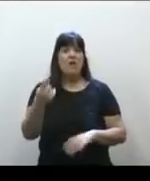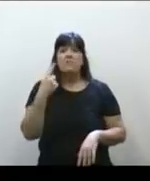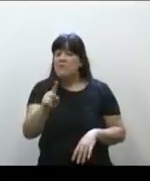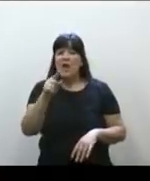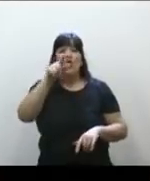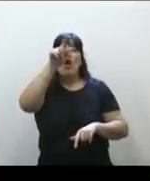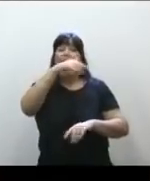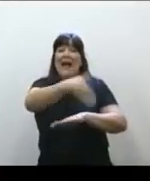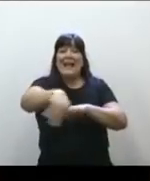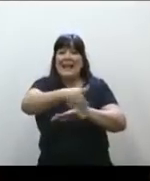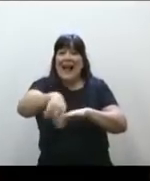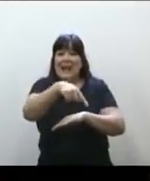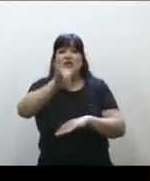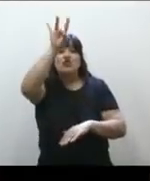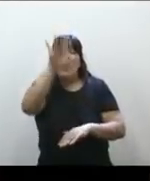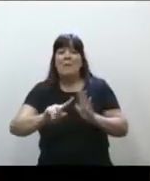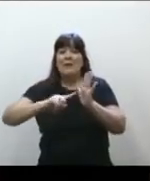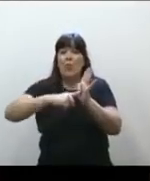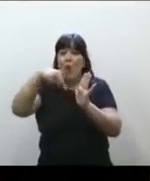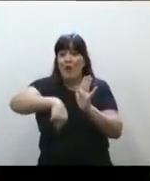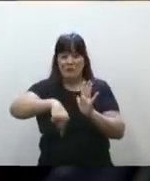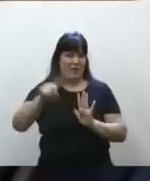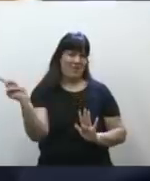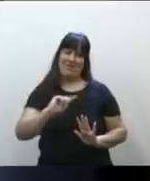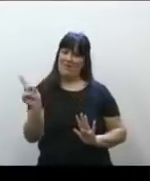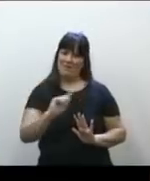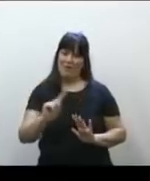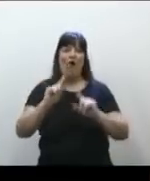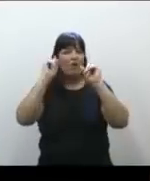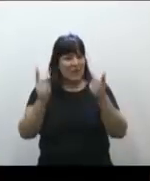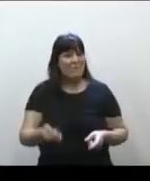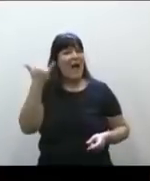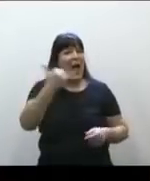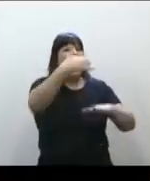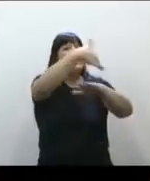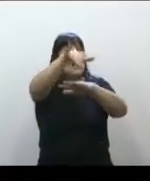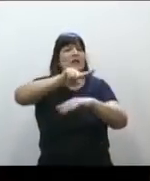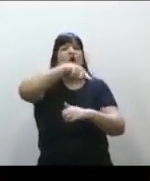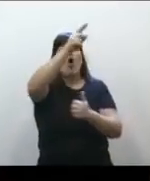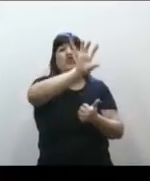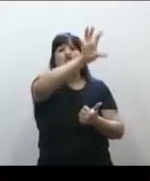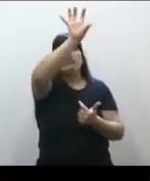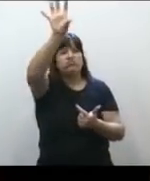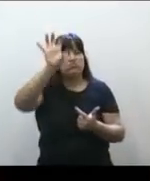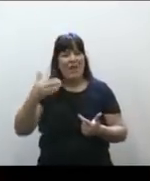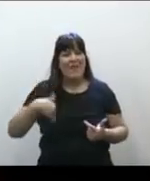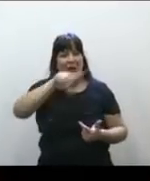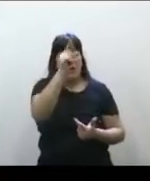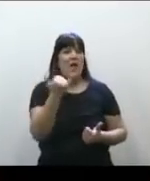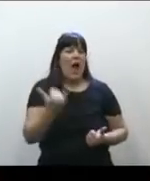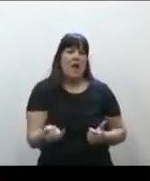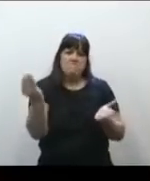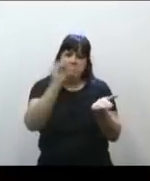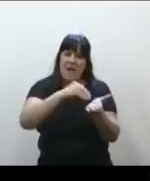calles no están solamente en la ciudad de Buenos Aires. También hay calles en otros lugares de la República Argentina.